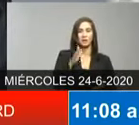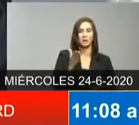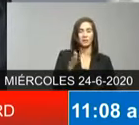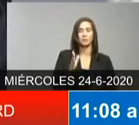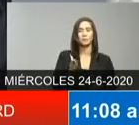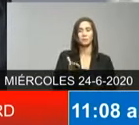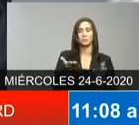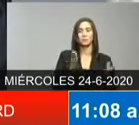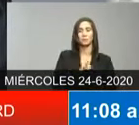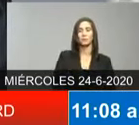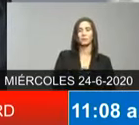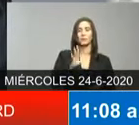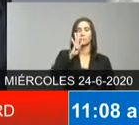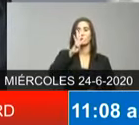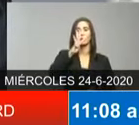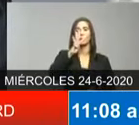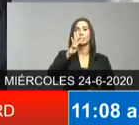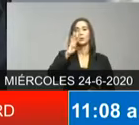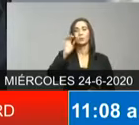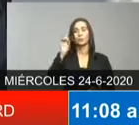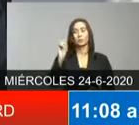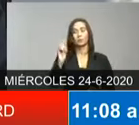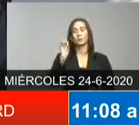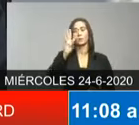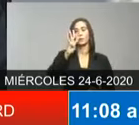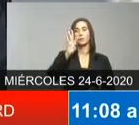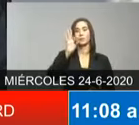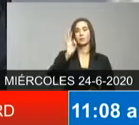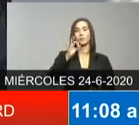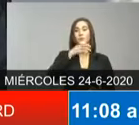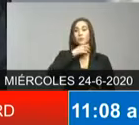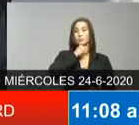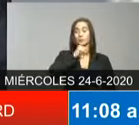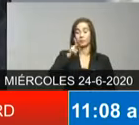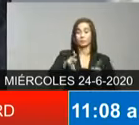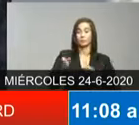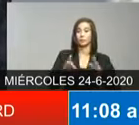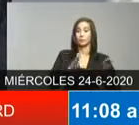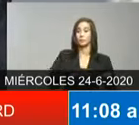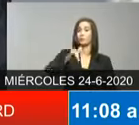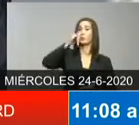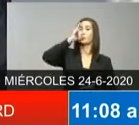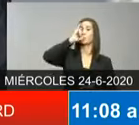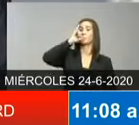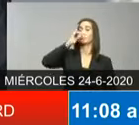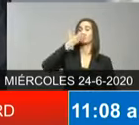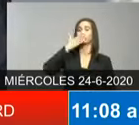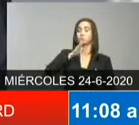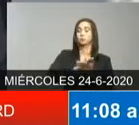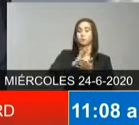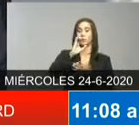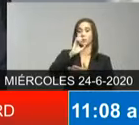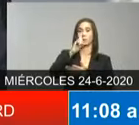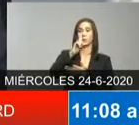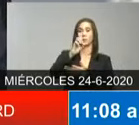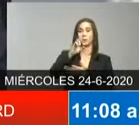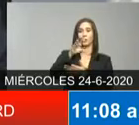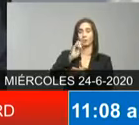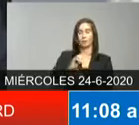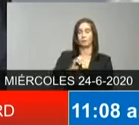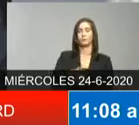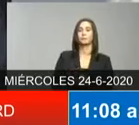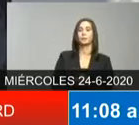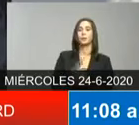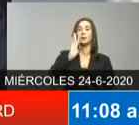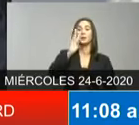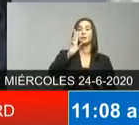de ellos están entre 40 y 49 años los fallecidos 63.2